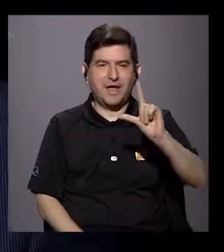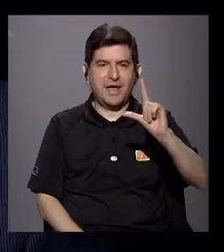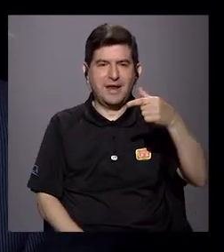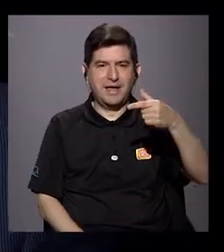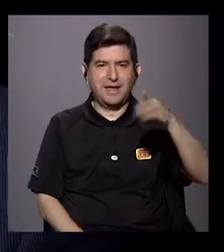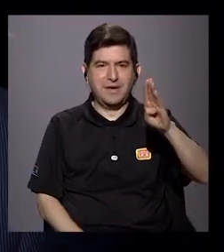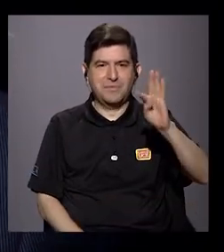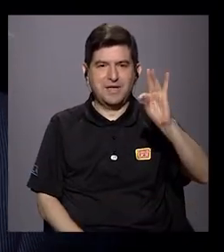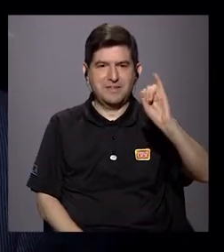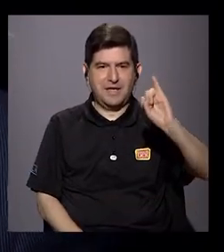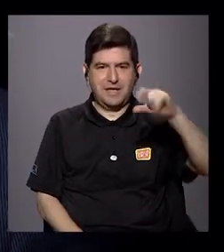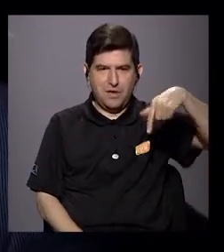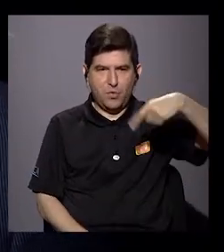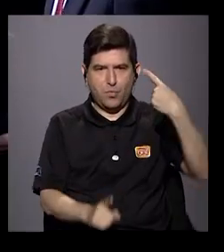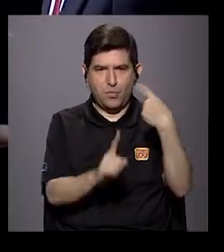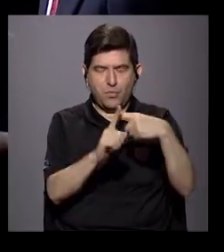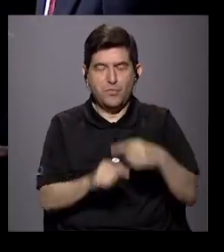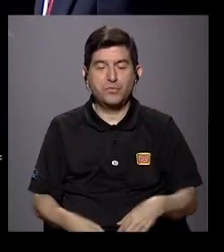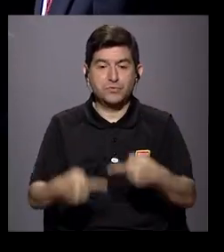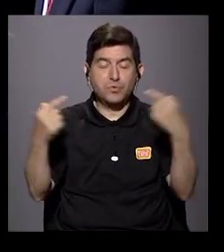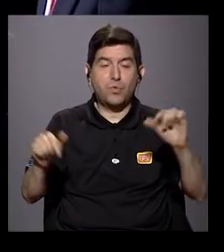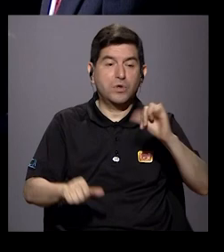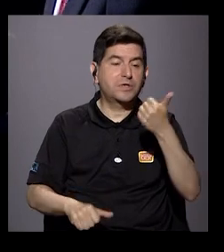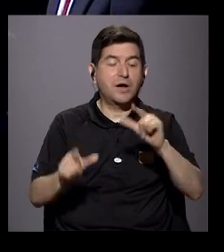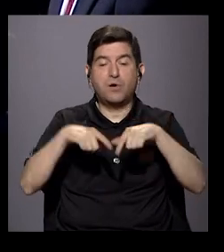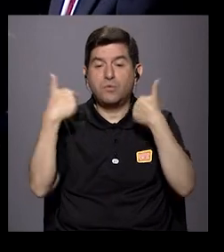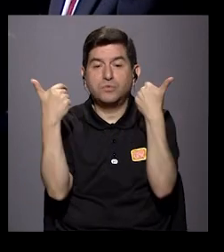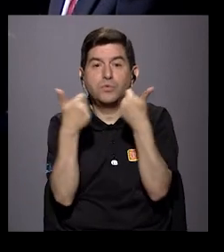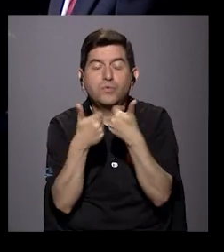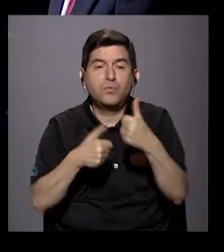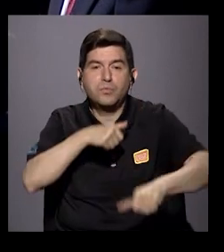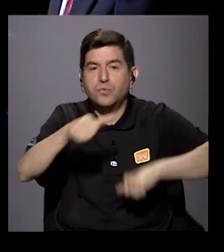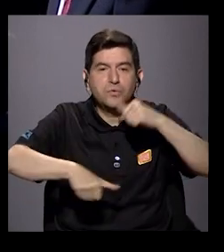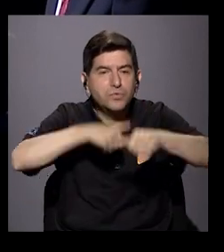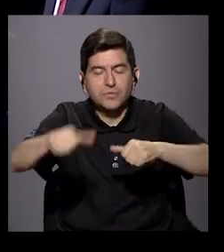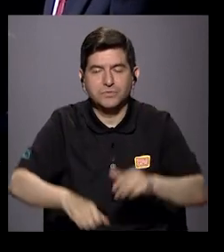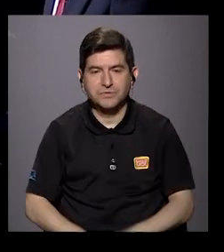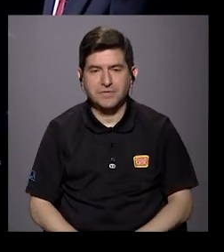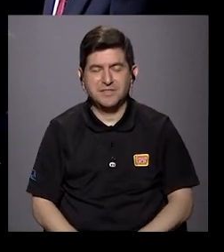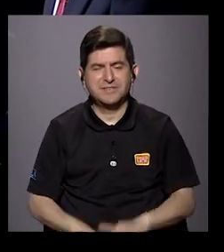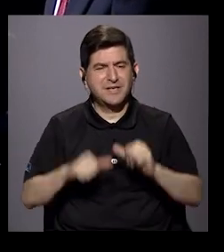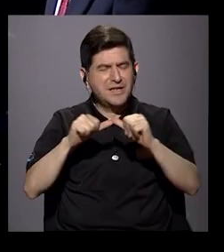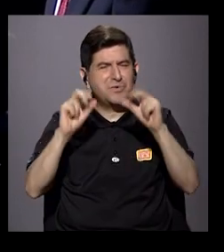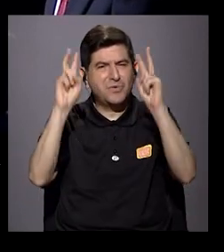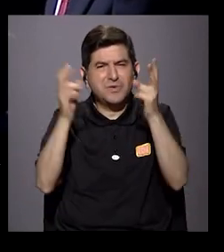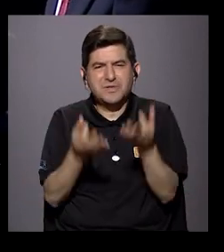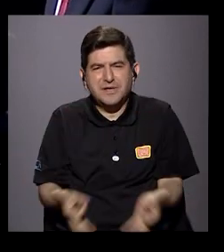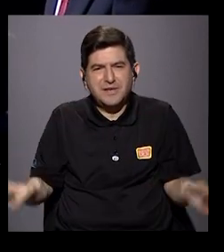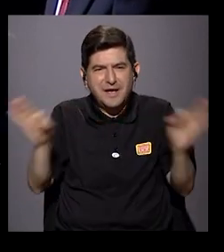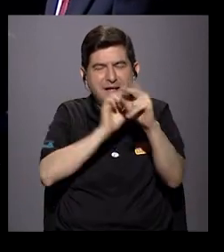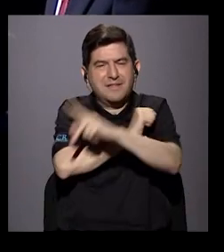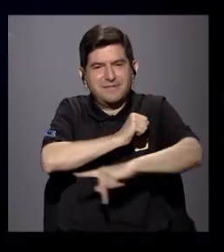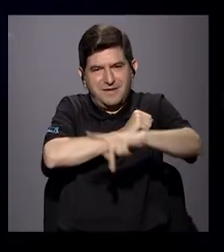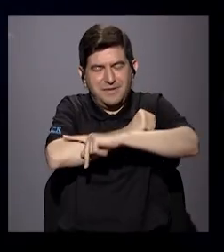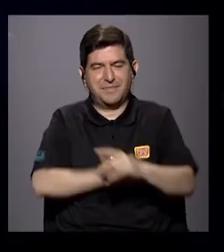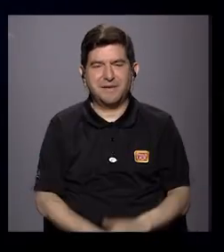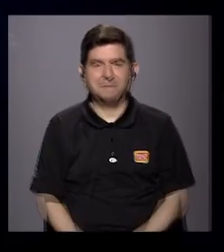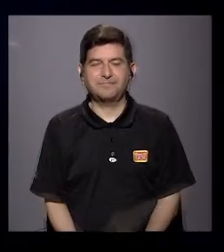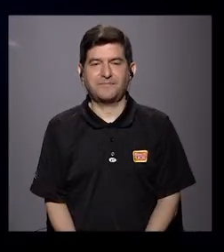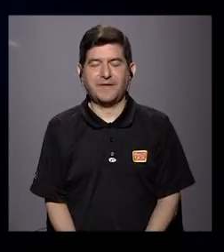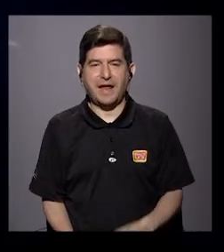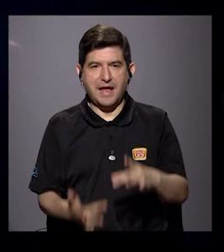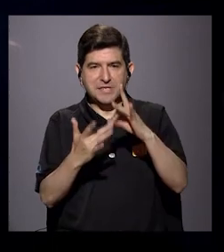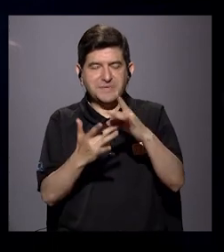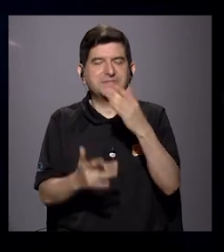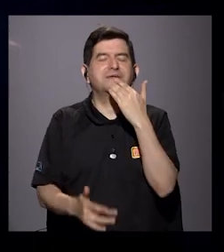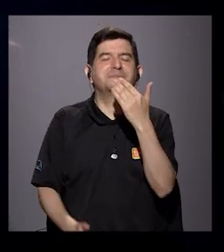estuviera en contra de luchas de otras agrupaciones. Y seguirá por siempre siendo un tema muy importante el país. Luis,